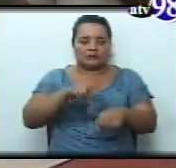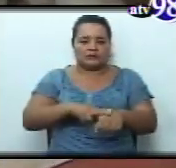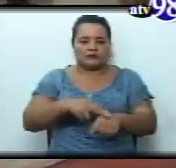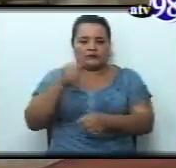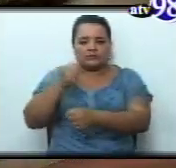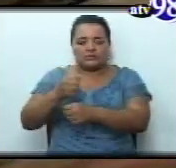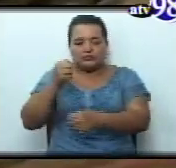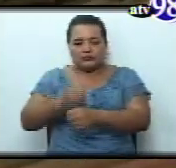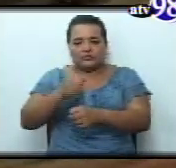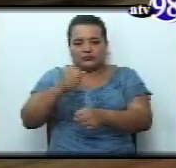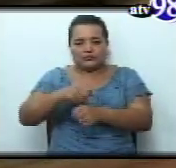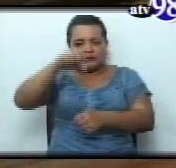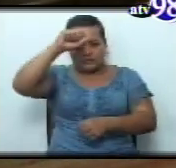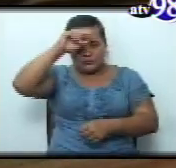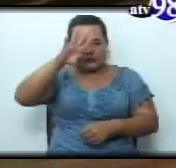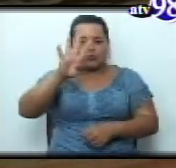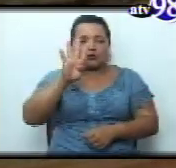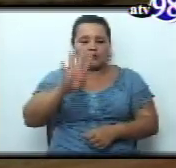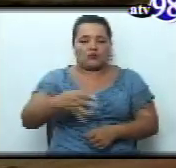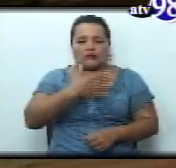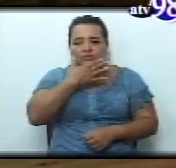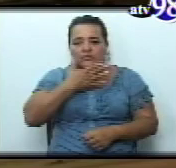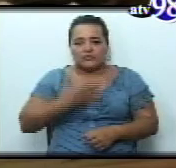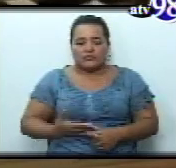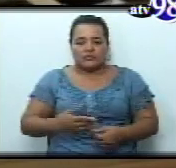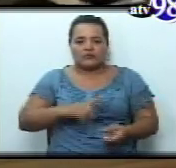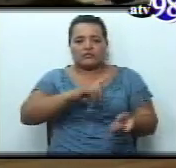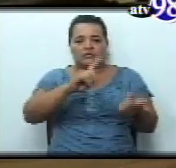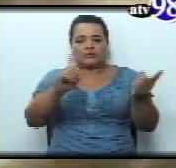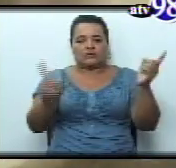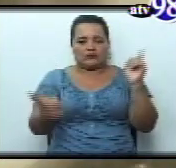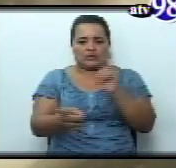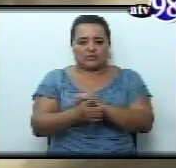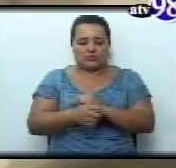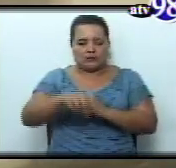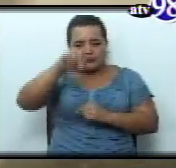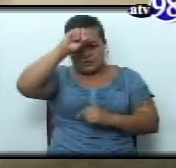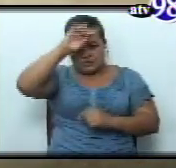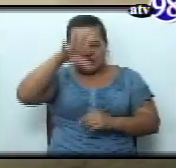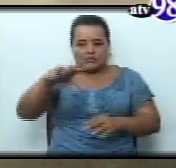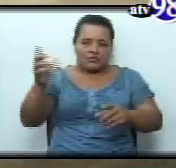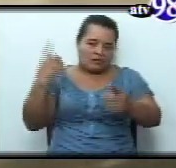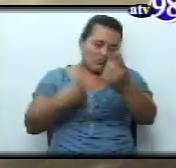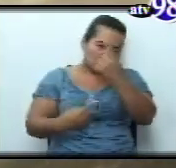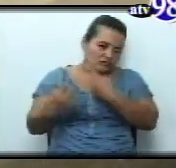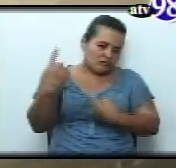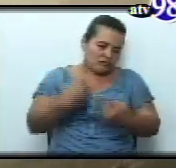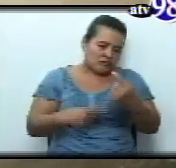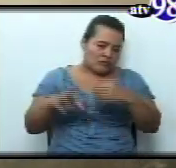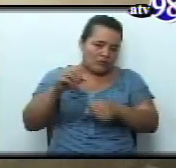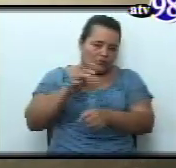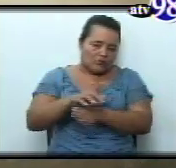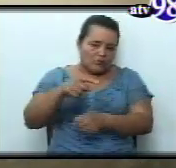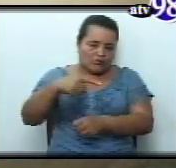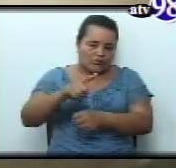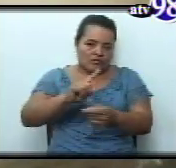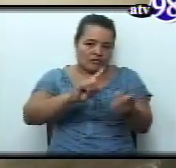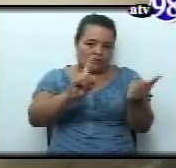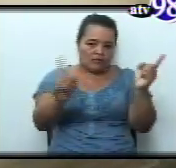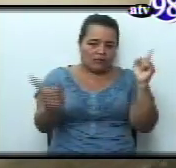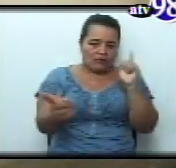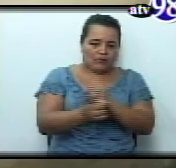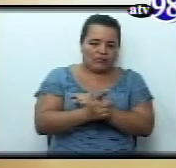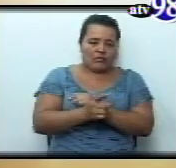se planteó que fuese el 4 de diciembre, pero a petición de los mineros consultados por la Comisión. La fecha a